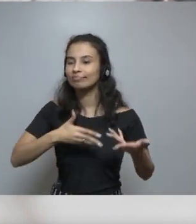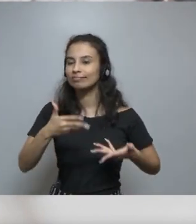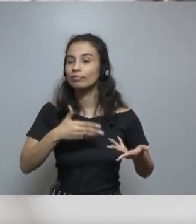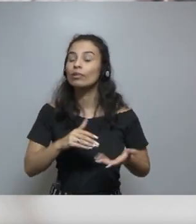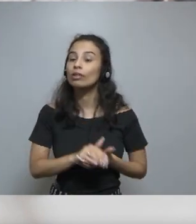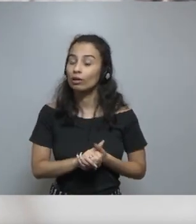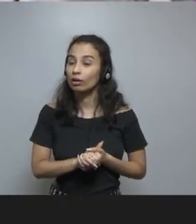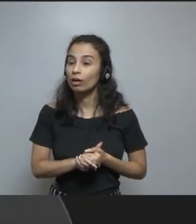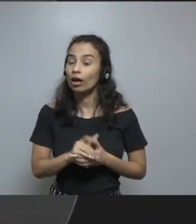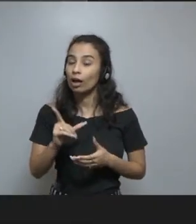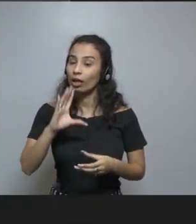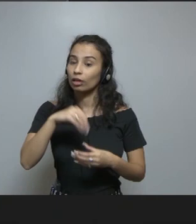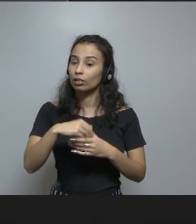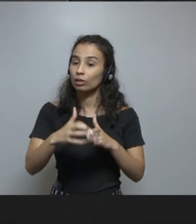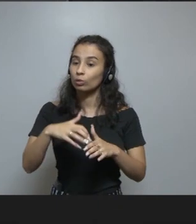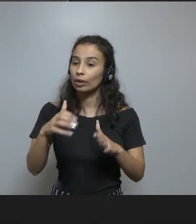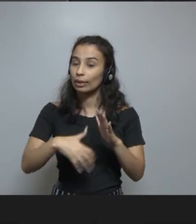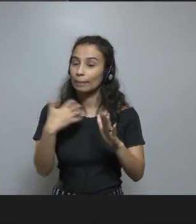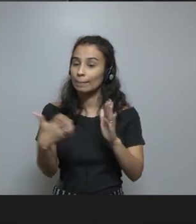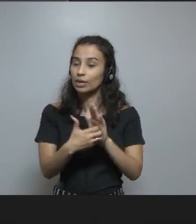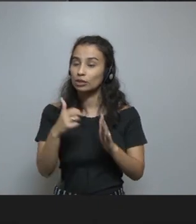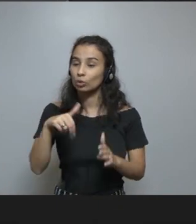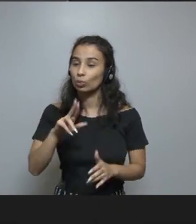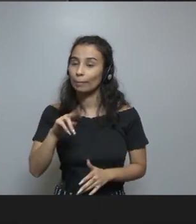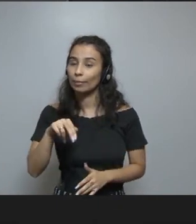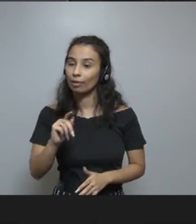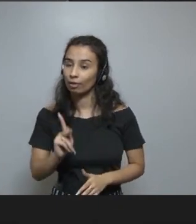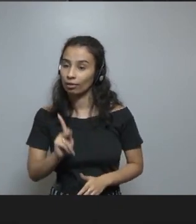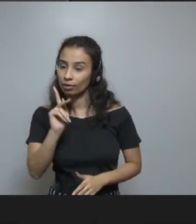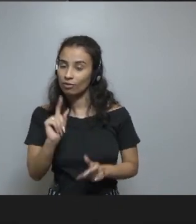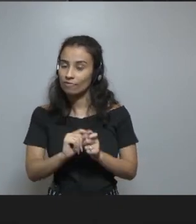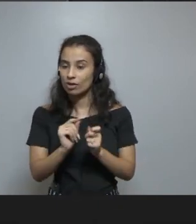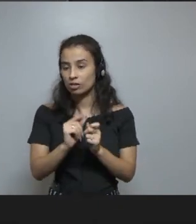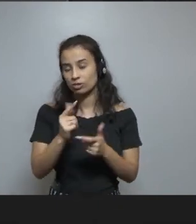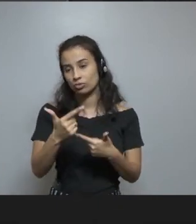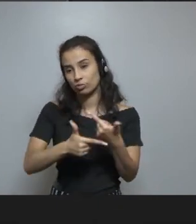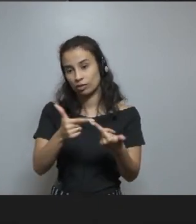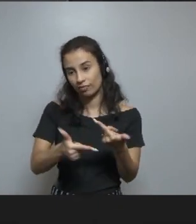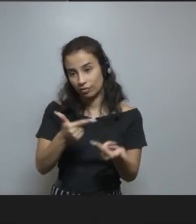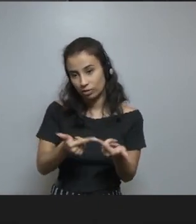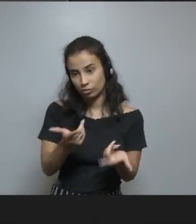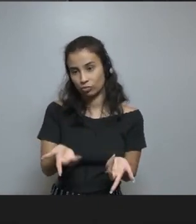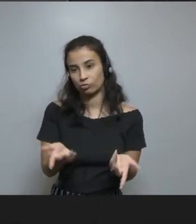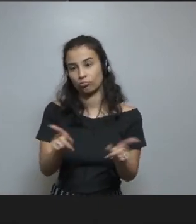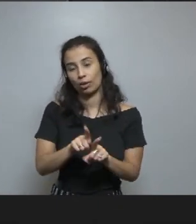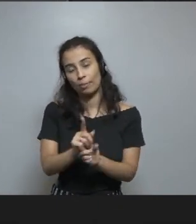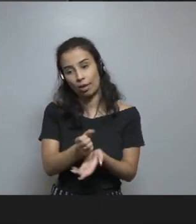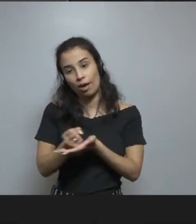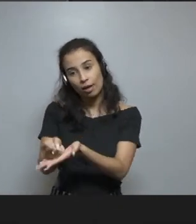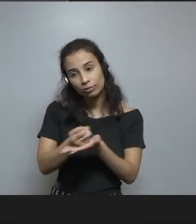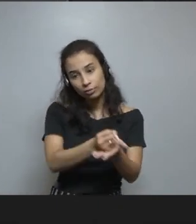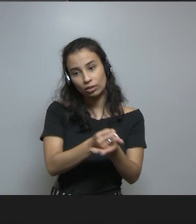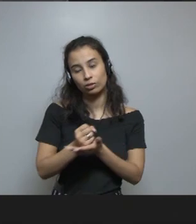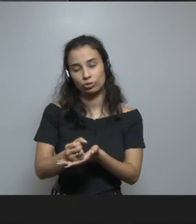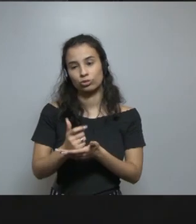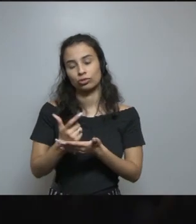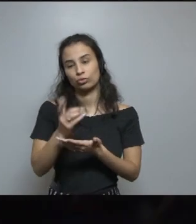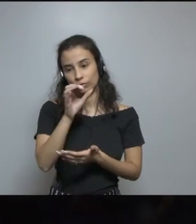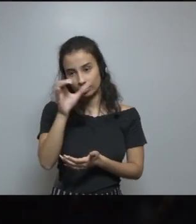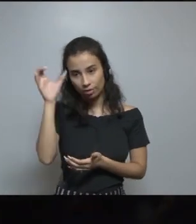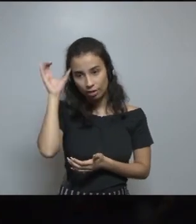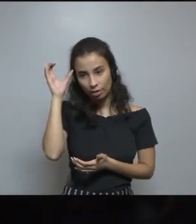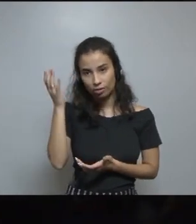dentro de la forma como Nurebank hace y da sus servicios, crea sus productos y también atiende a sus clientes.